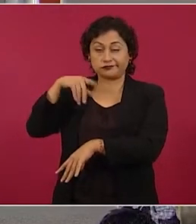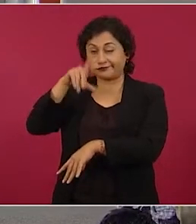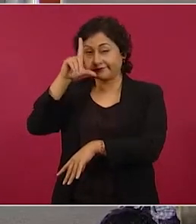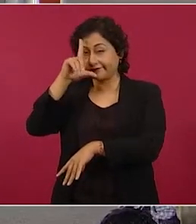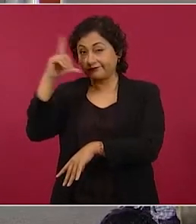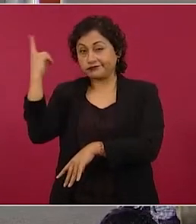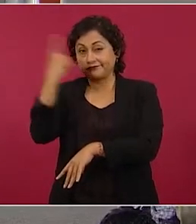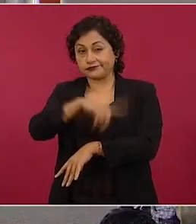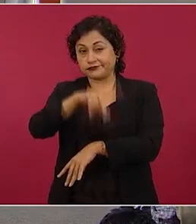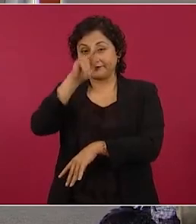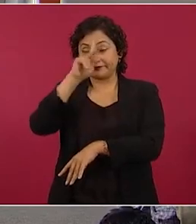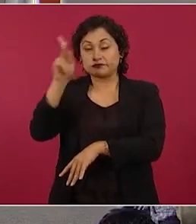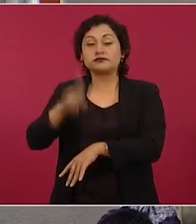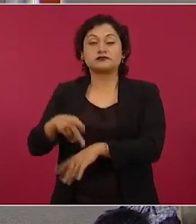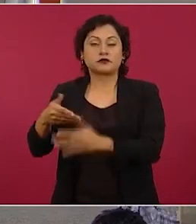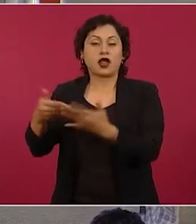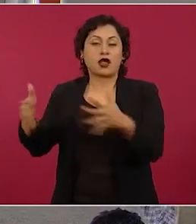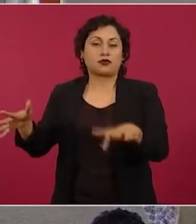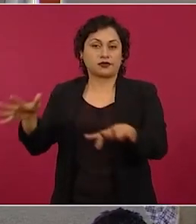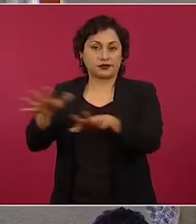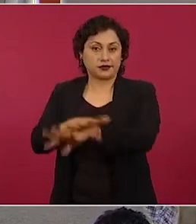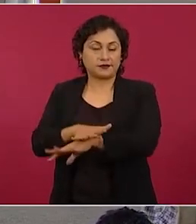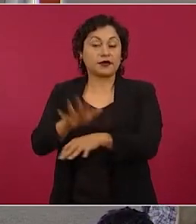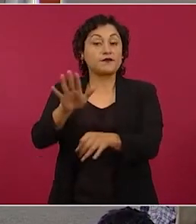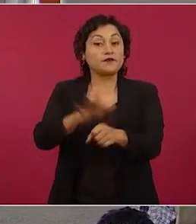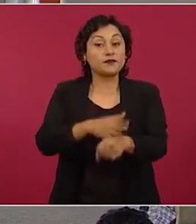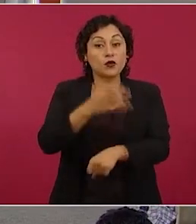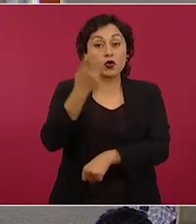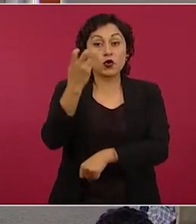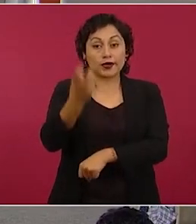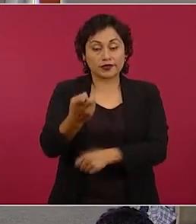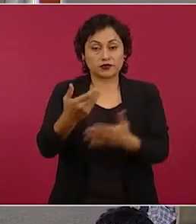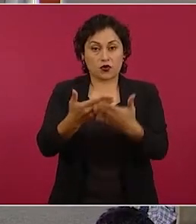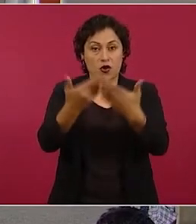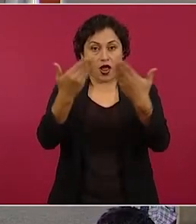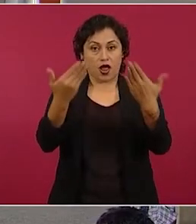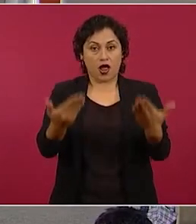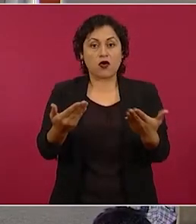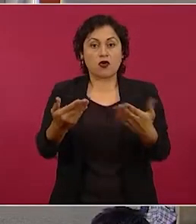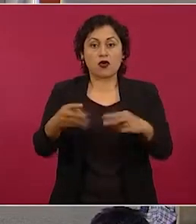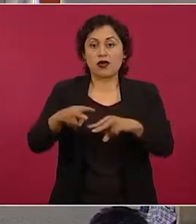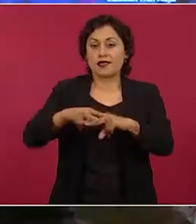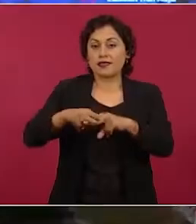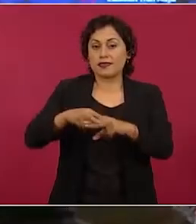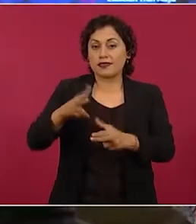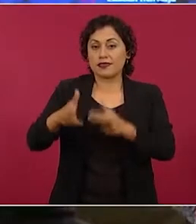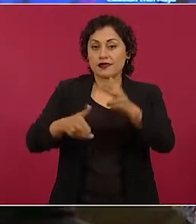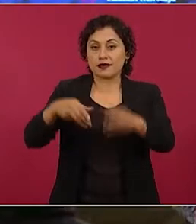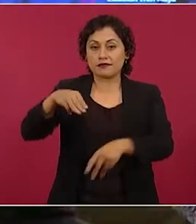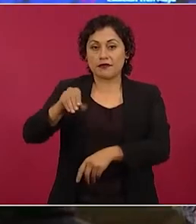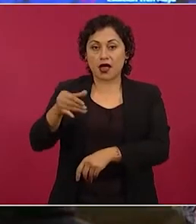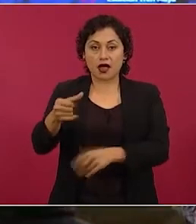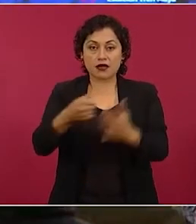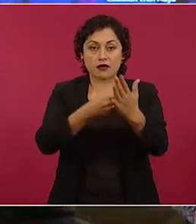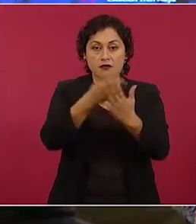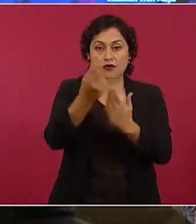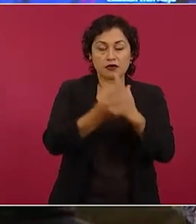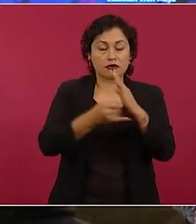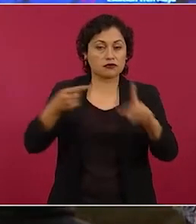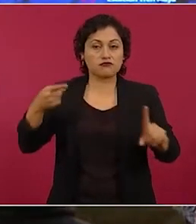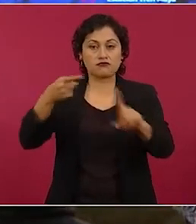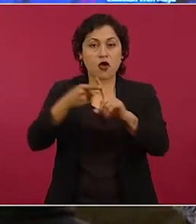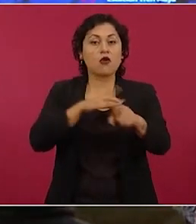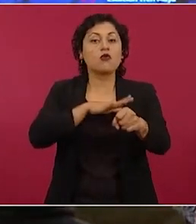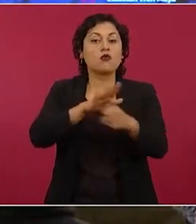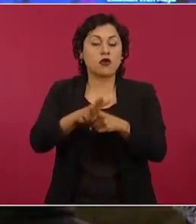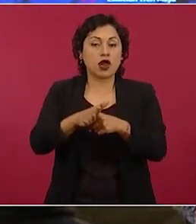Entonces, ¿cuál es la idea del Tren Maya? Bueno,